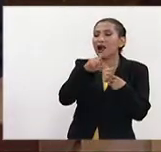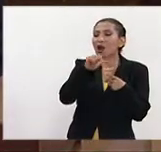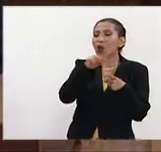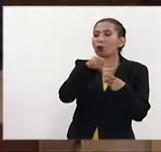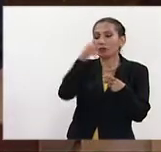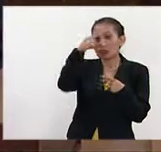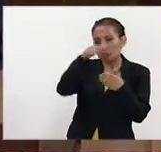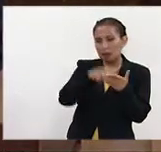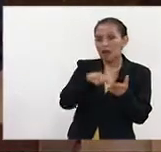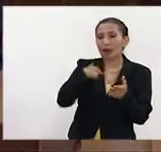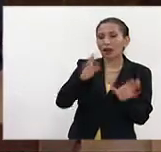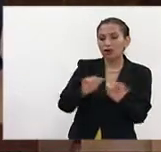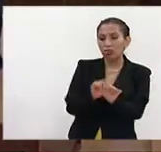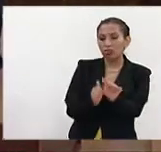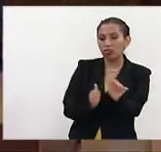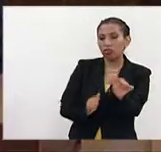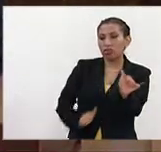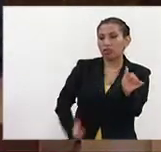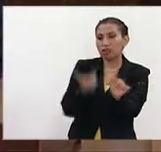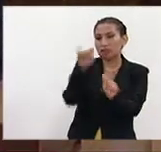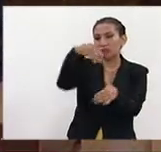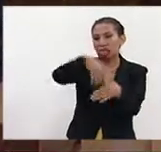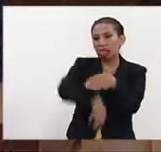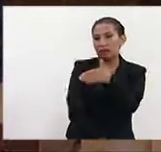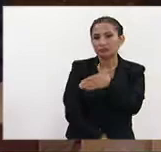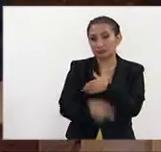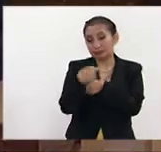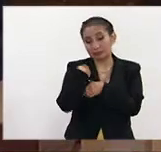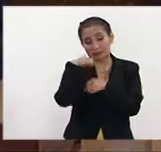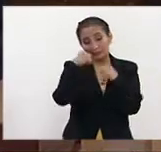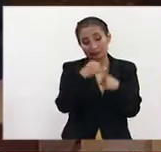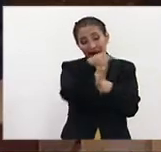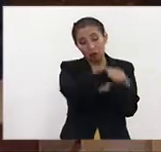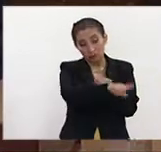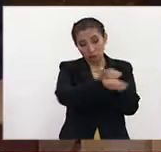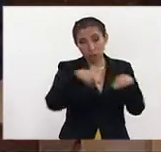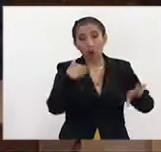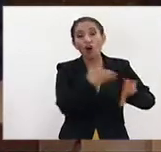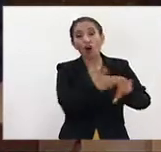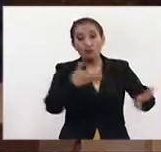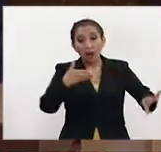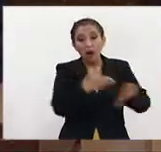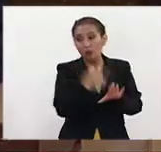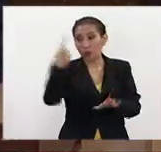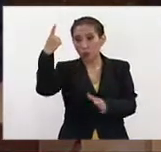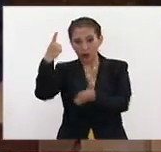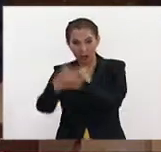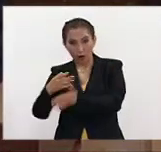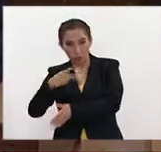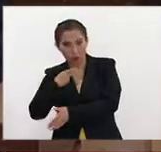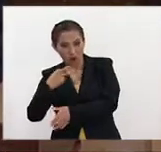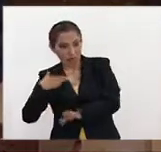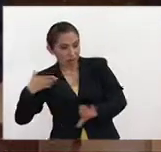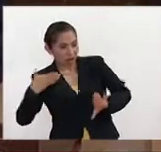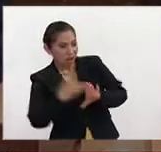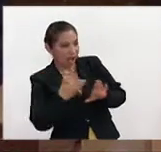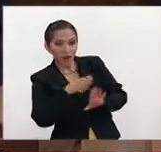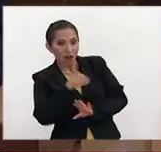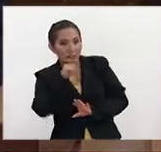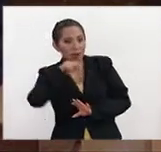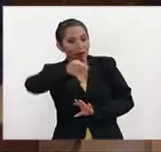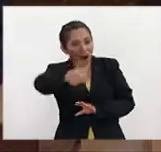se prevé en recesión en pocas semanas. Con lo cual, son muchos los golpes, no necesariamente políticos, los que están sufriendo